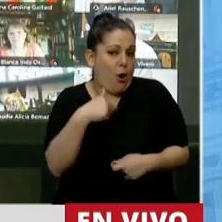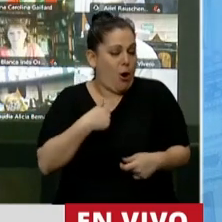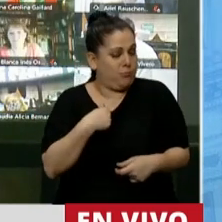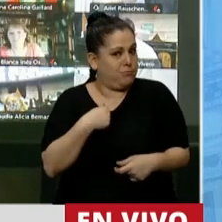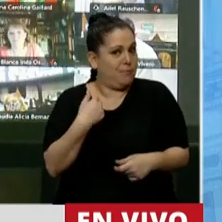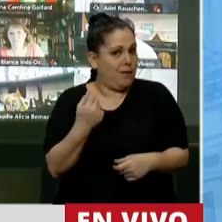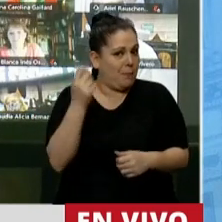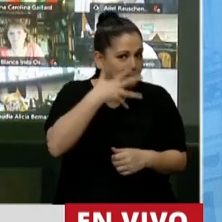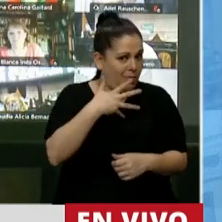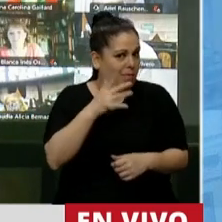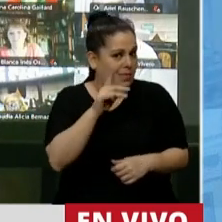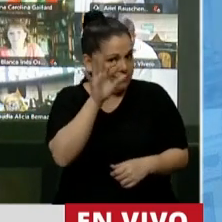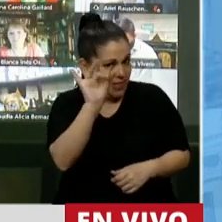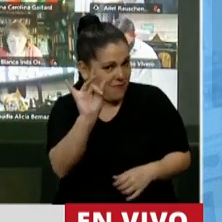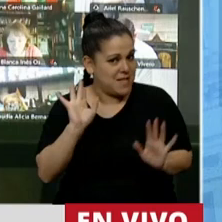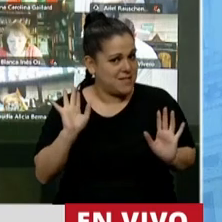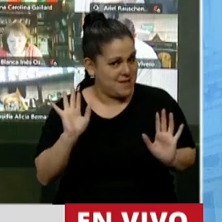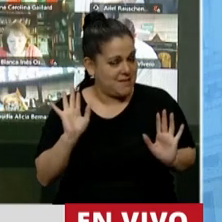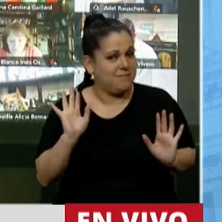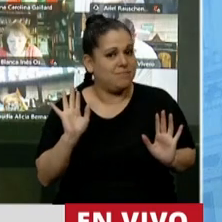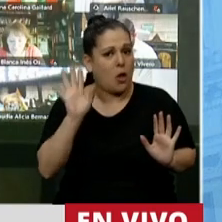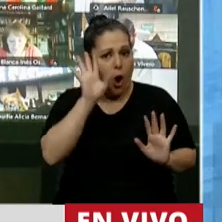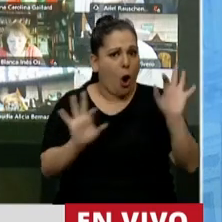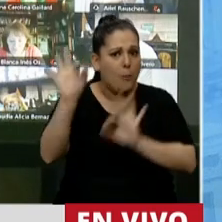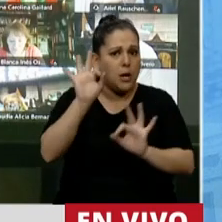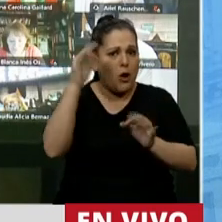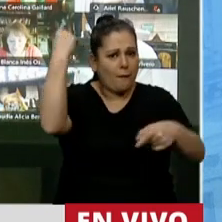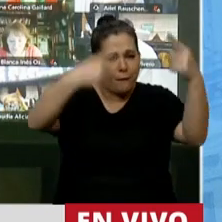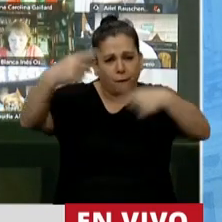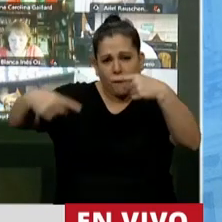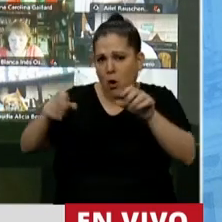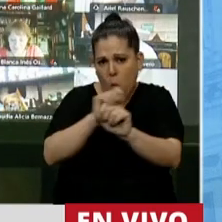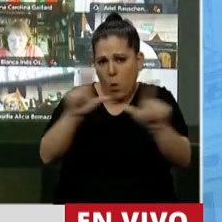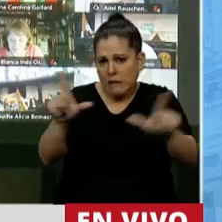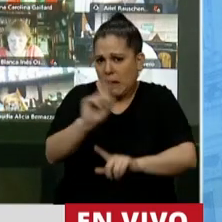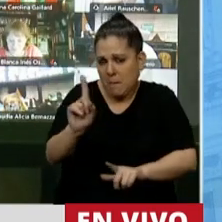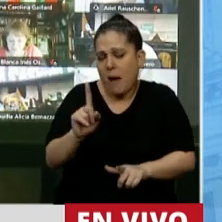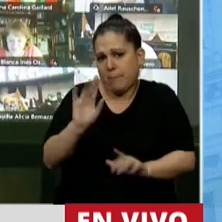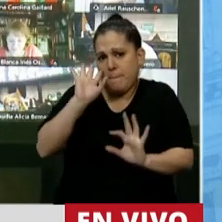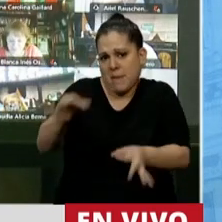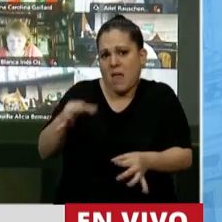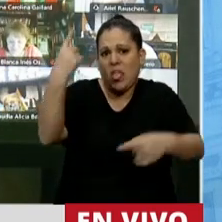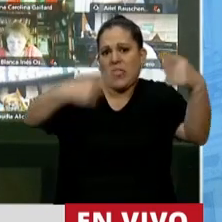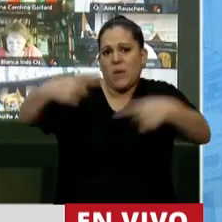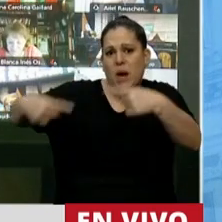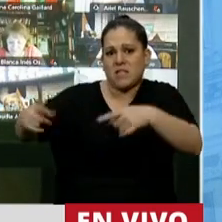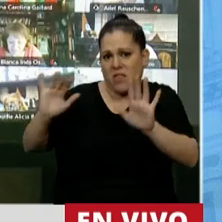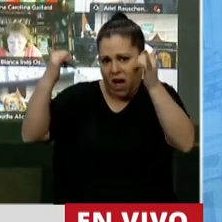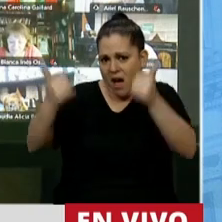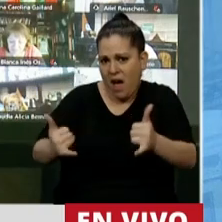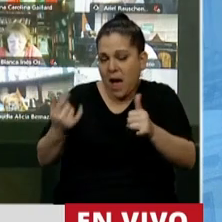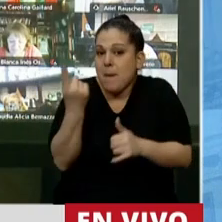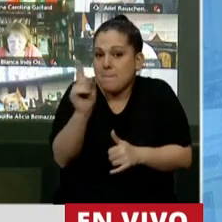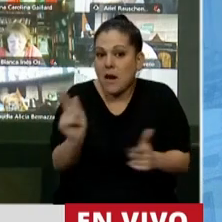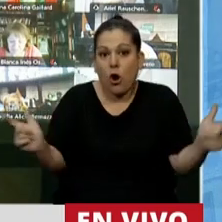nunca, tenemos miradas distintas, no está mal que así sea, expresa la diversidad que tienen estas cosas, pero en la